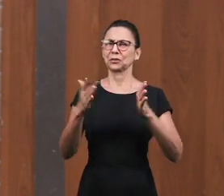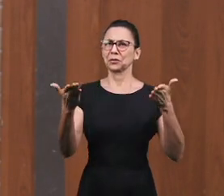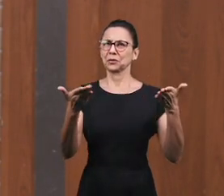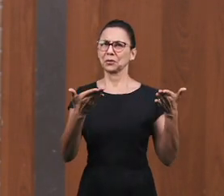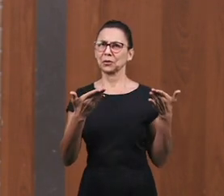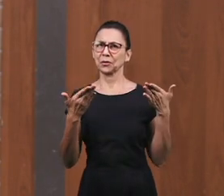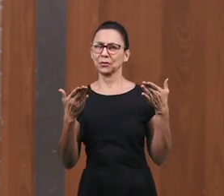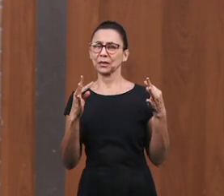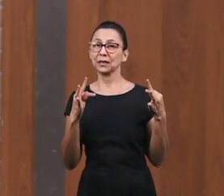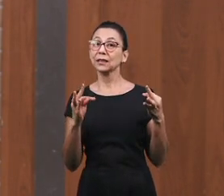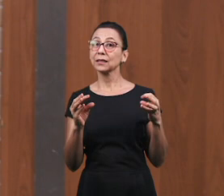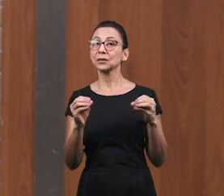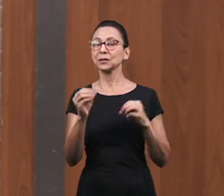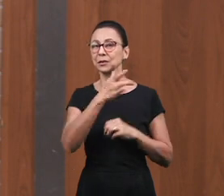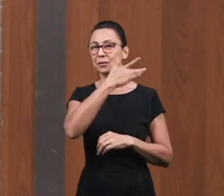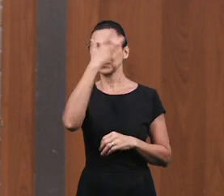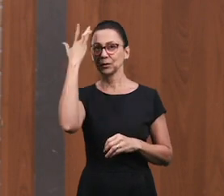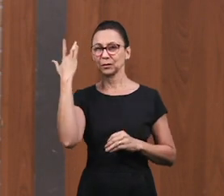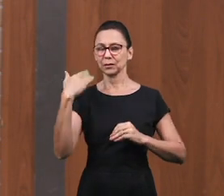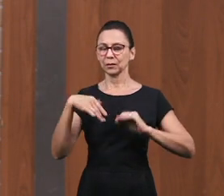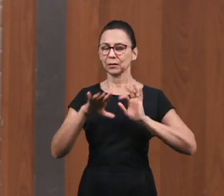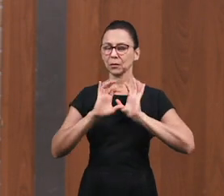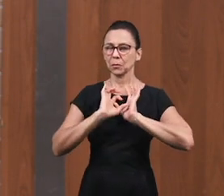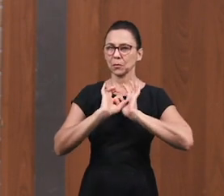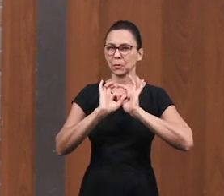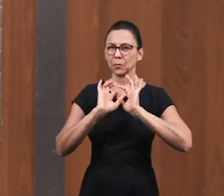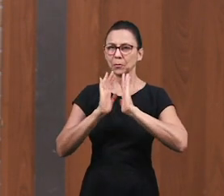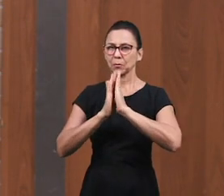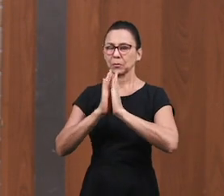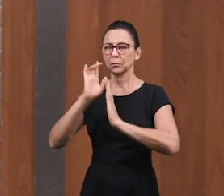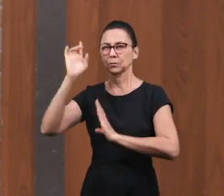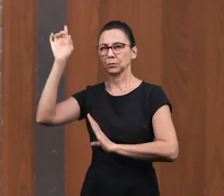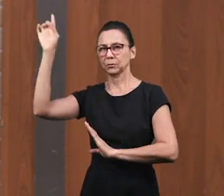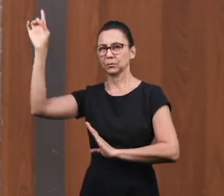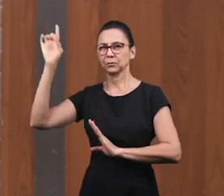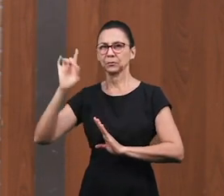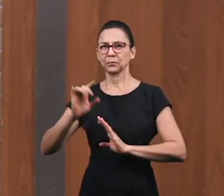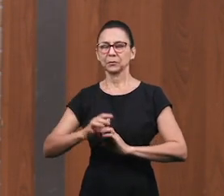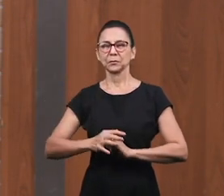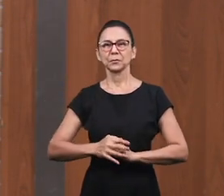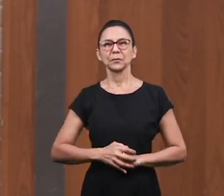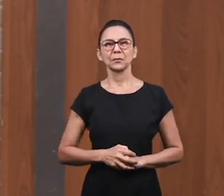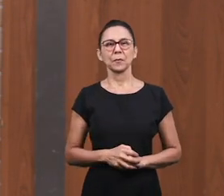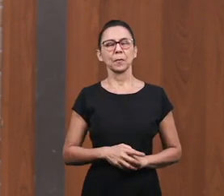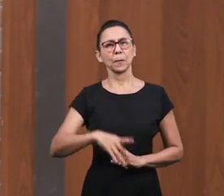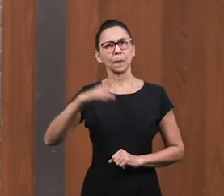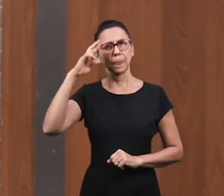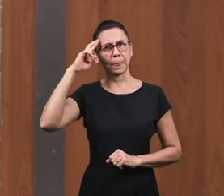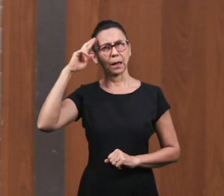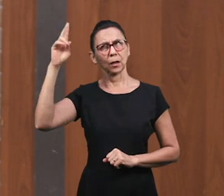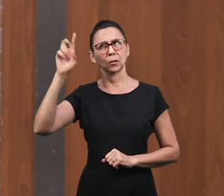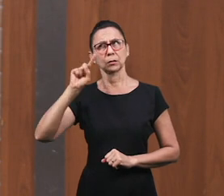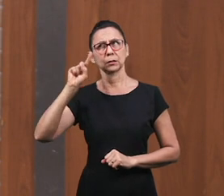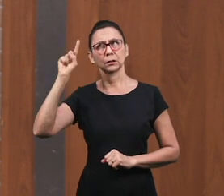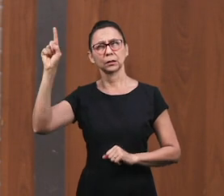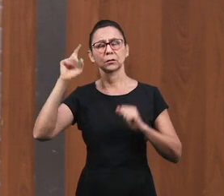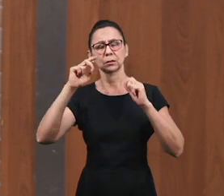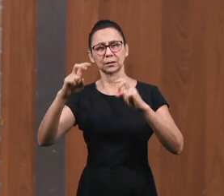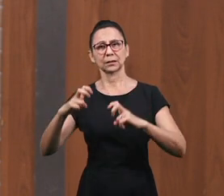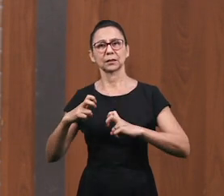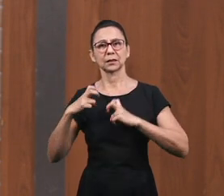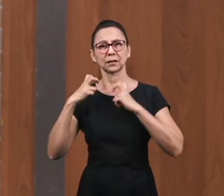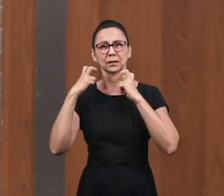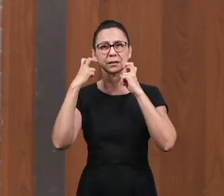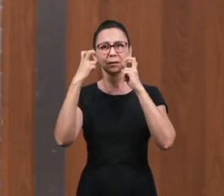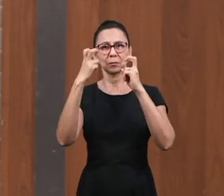invito a todos los que nos ven a cerrar los ojos para orar a nuestro Dios. Señor Dios, clamamos